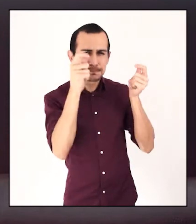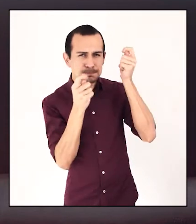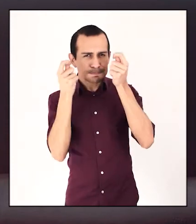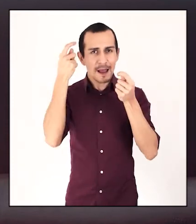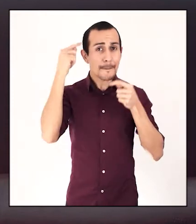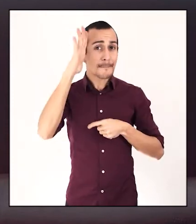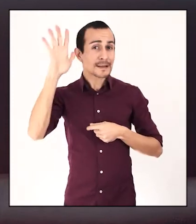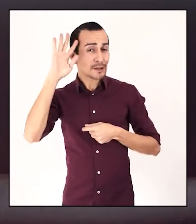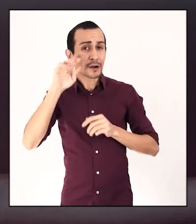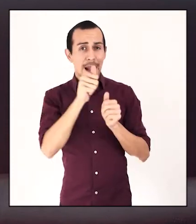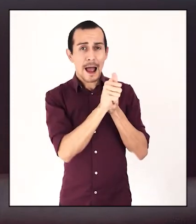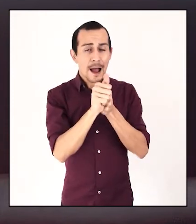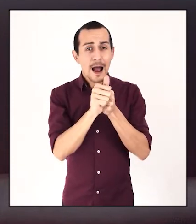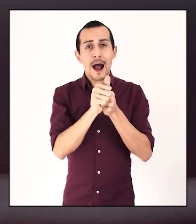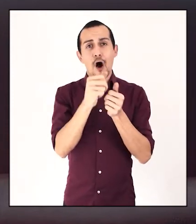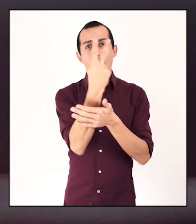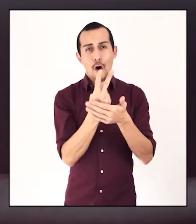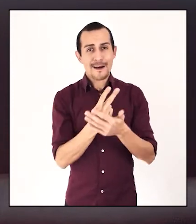ideologías que esas obras persigan.